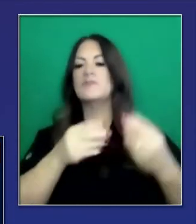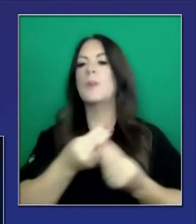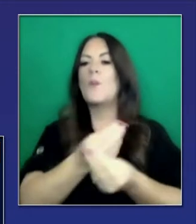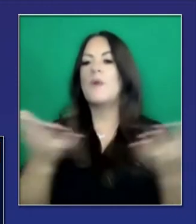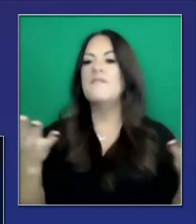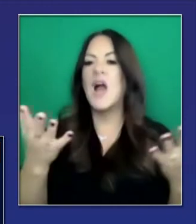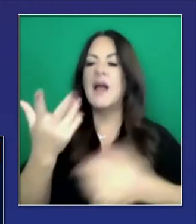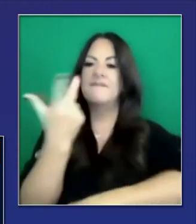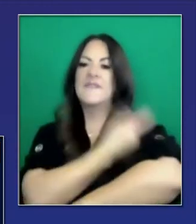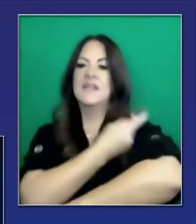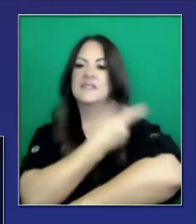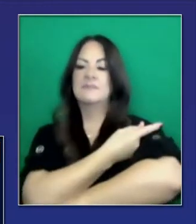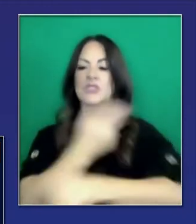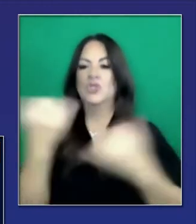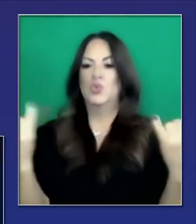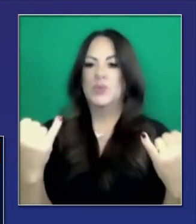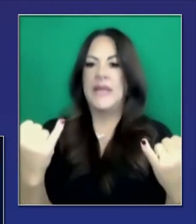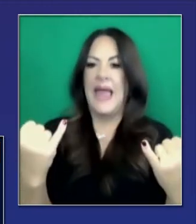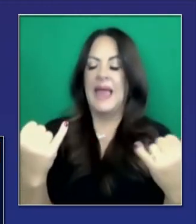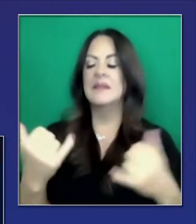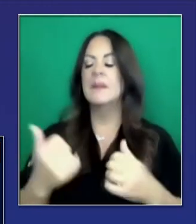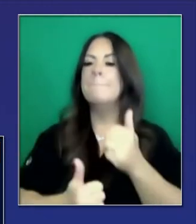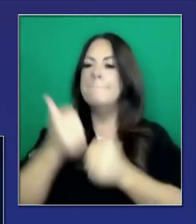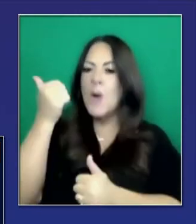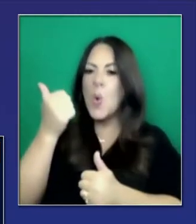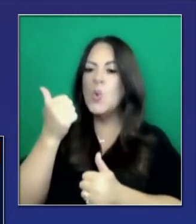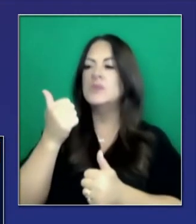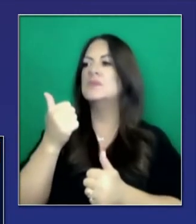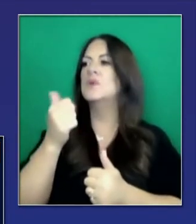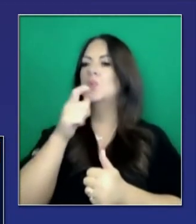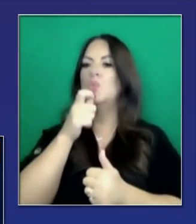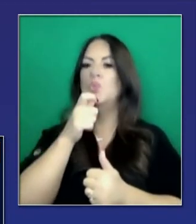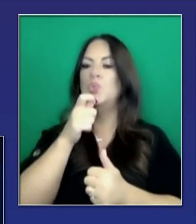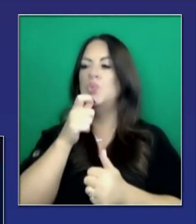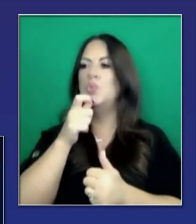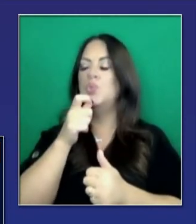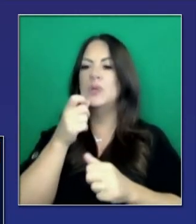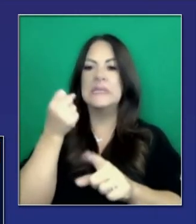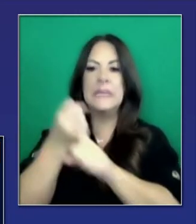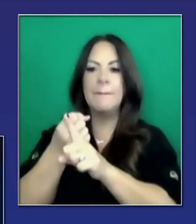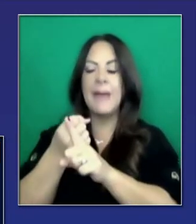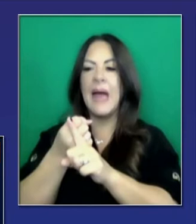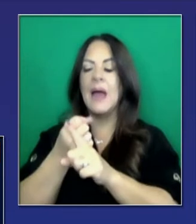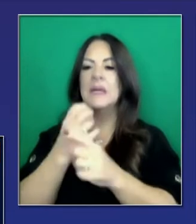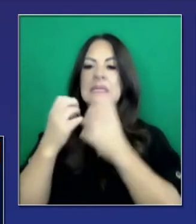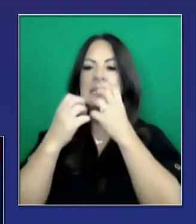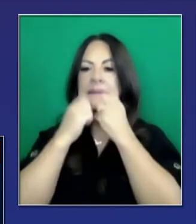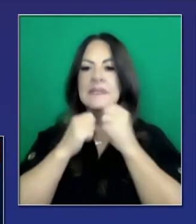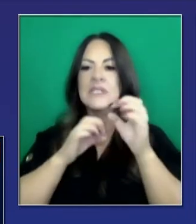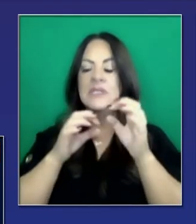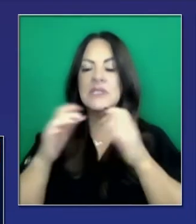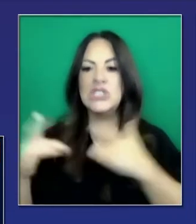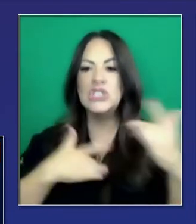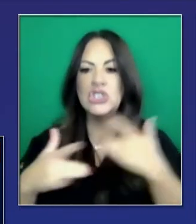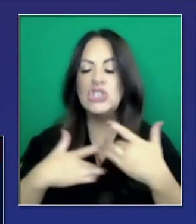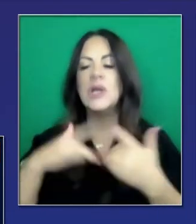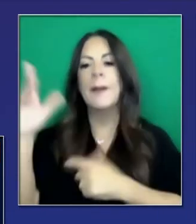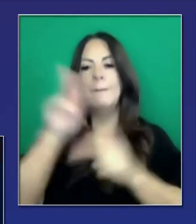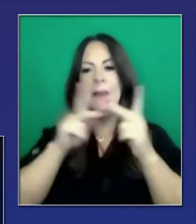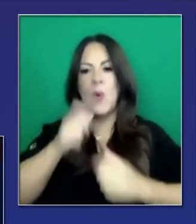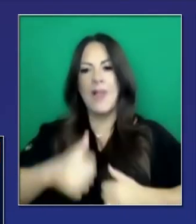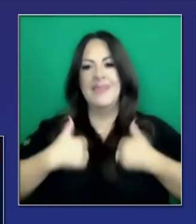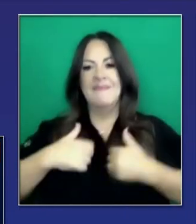empezando hoy para nuestros californianos más bajo mayor peligro.